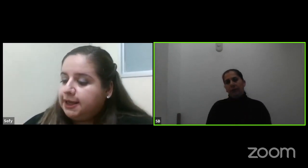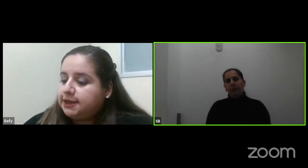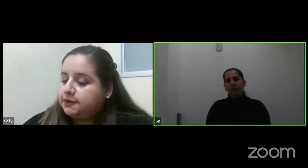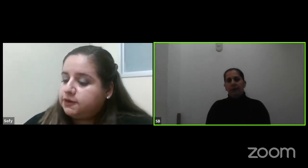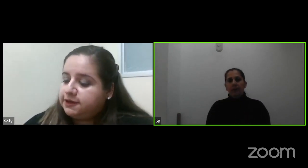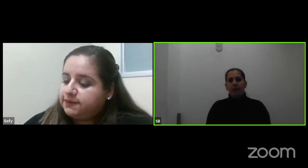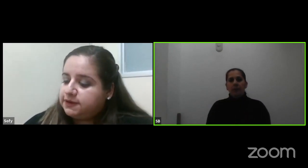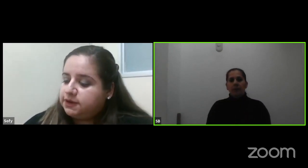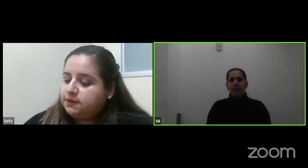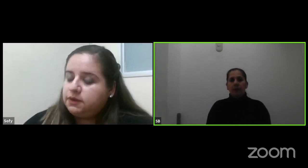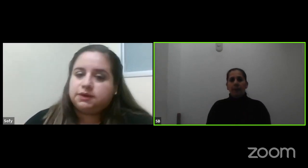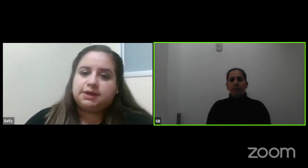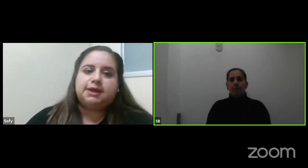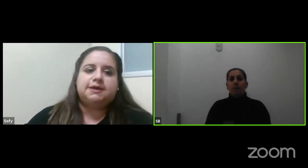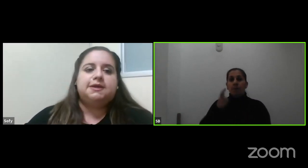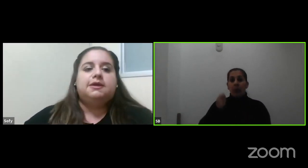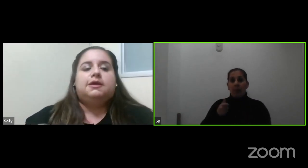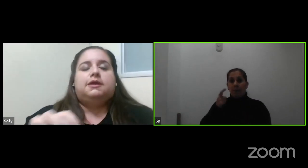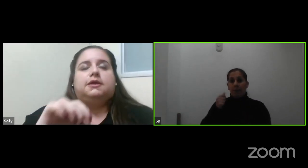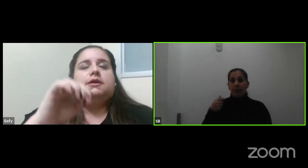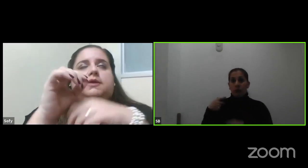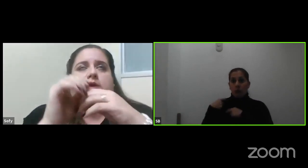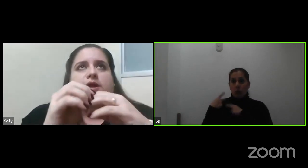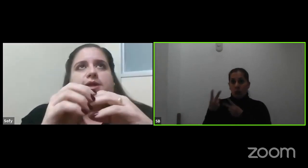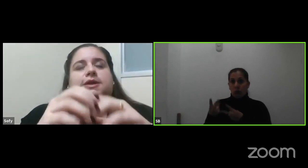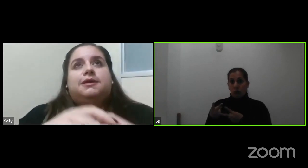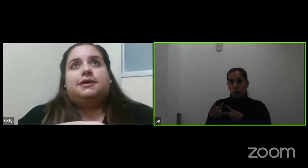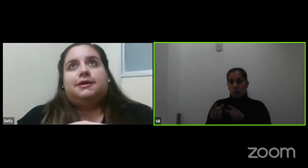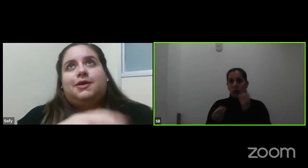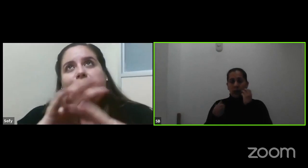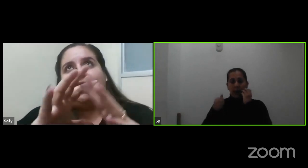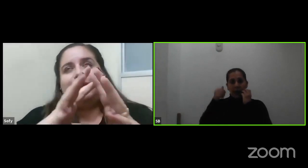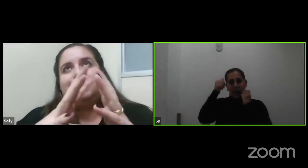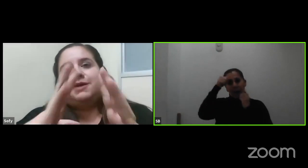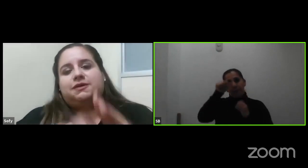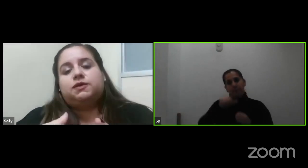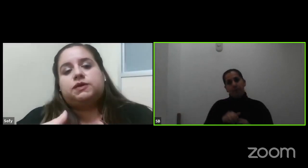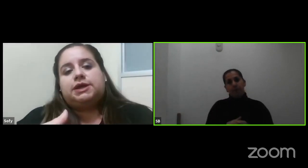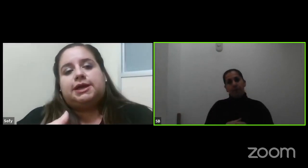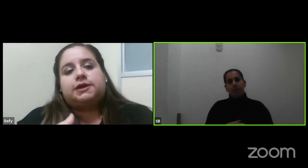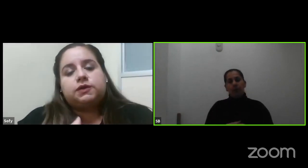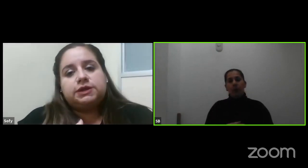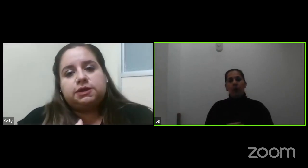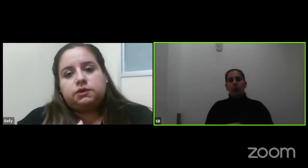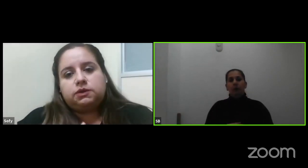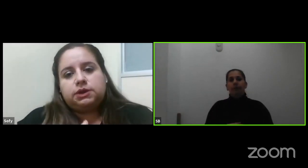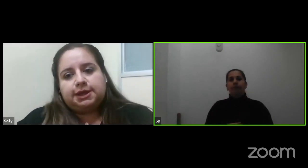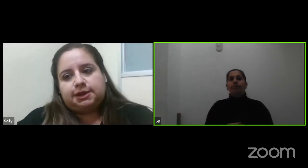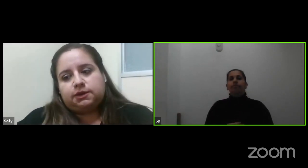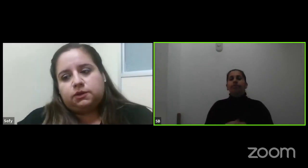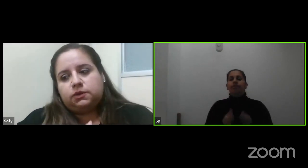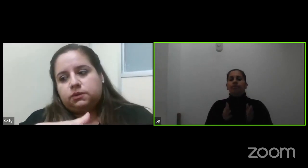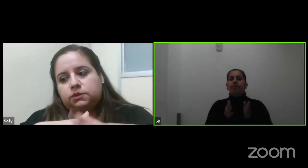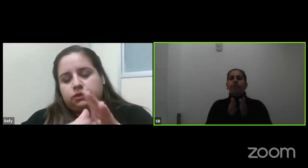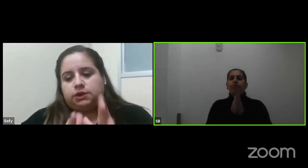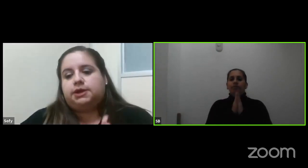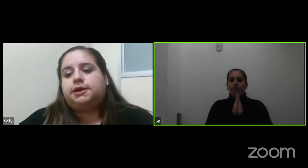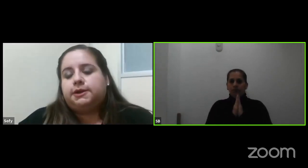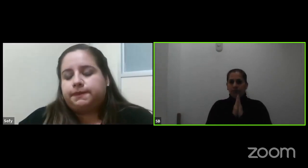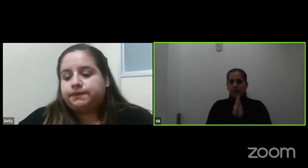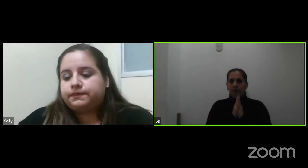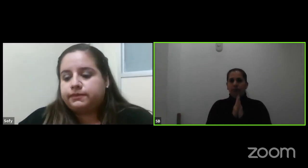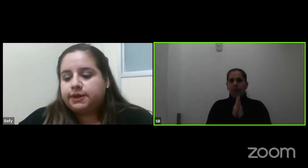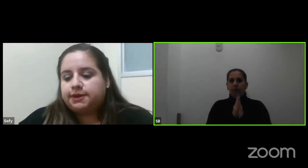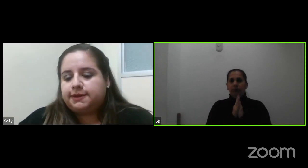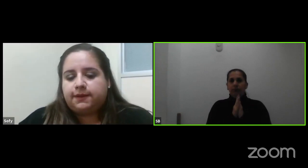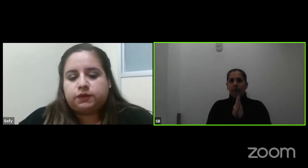en el caso de las pensiones voluntarias recuerden como a grandes rasgos que la solicitud tiene una